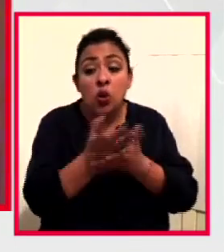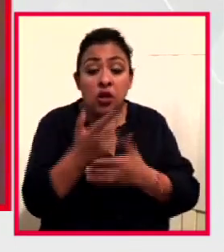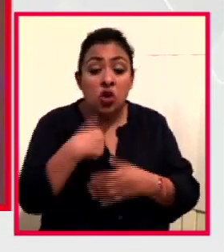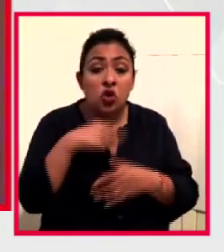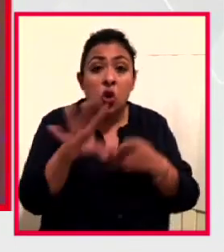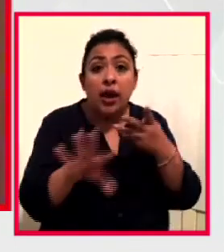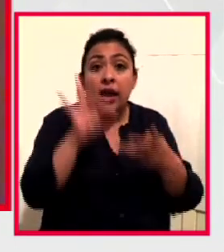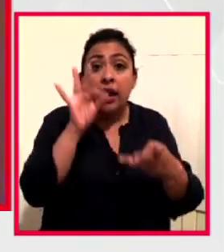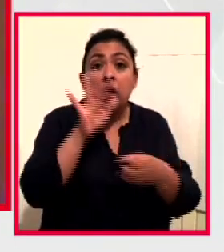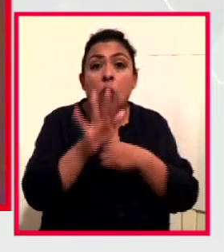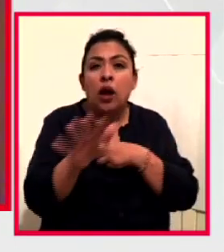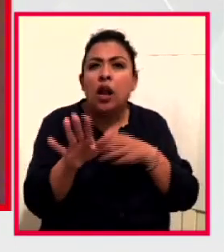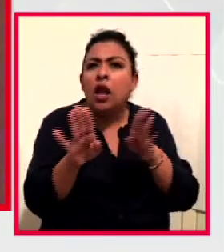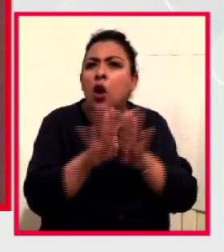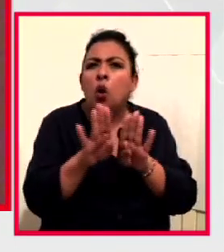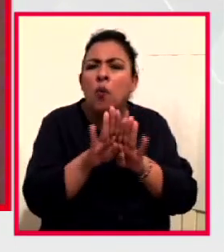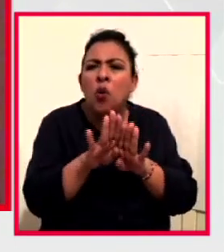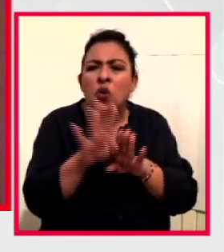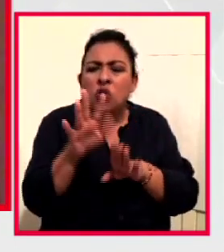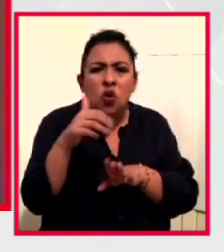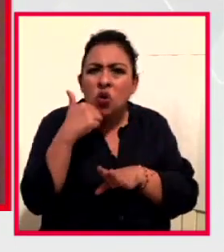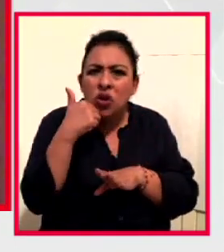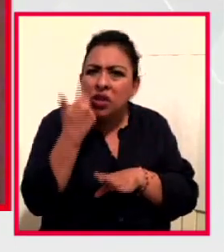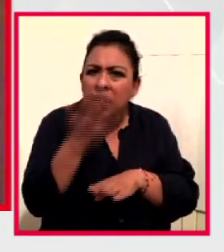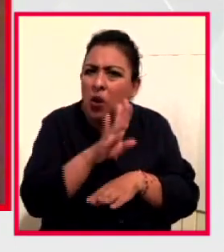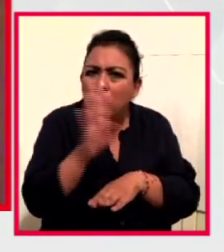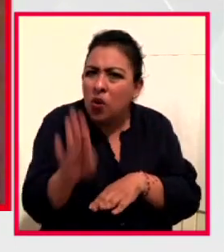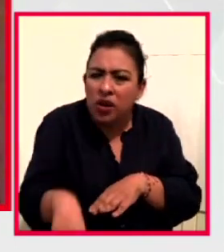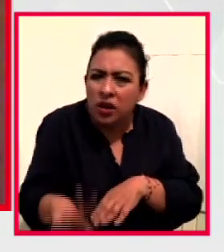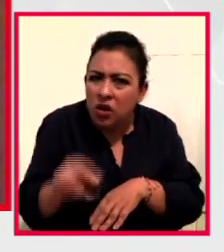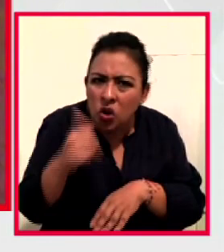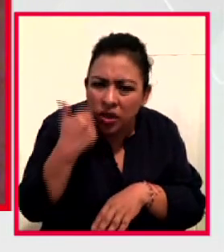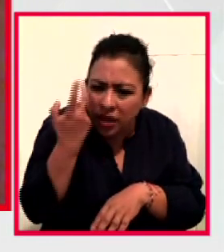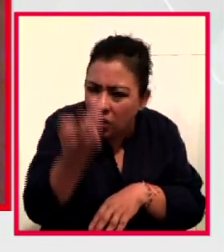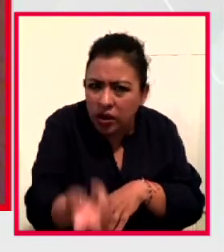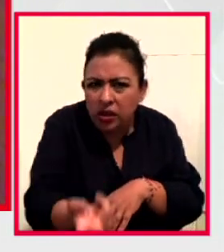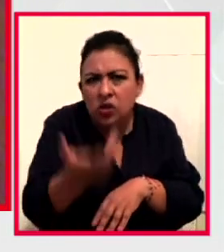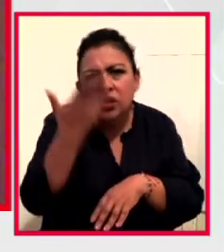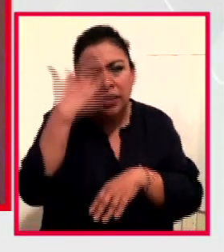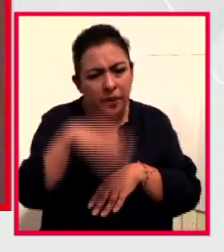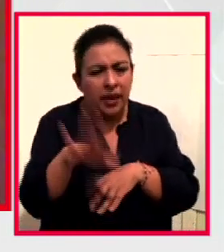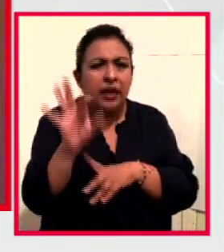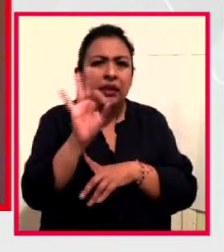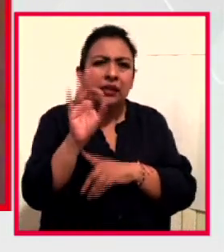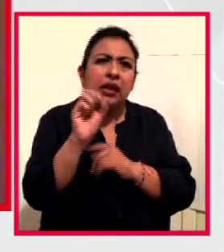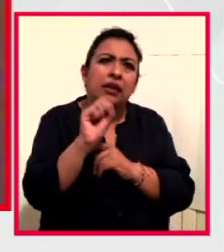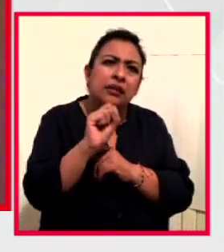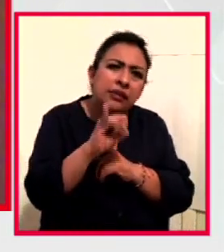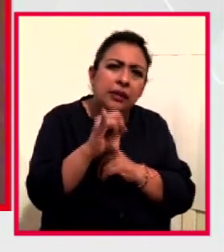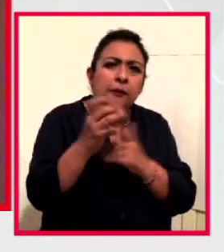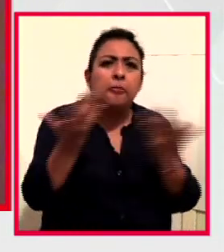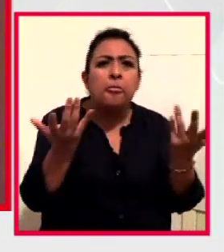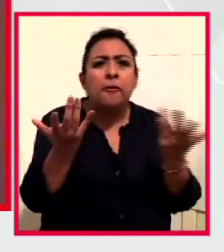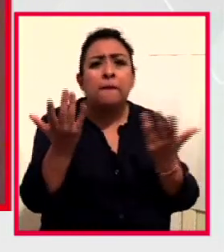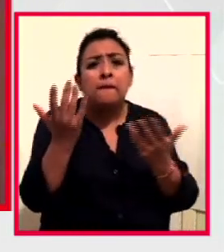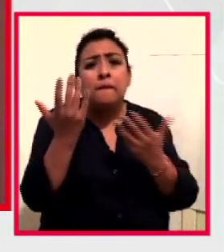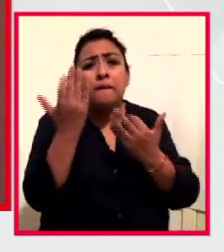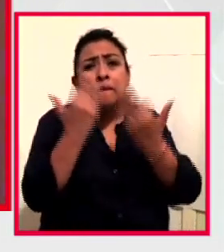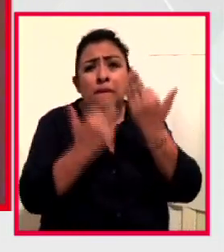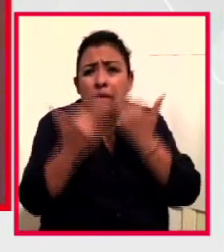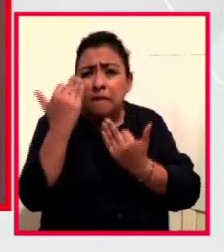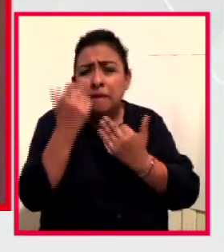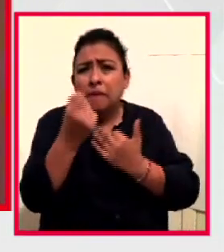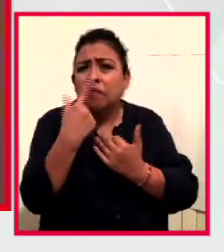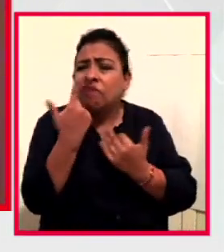de qué forma no querríamos morir, ¿no? Y a lo mejor sí sabemos que podemos estar en una situación en donde el tratamiento realmente no